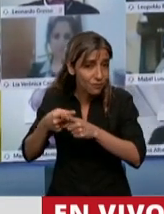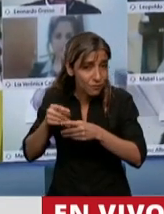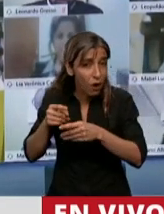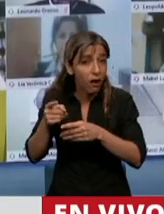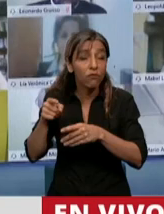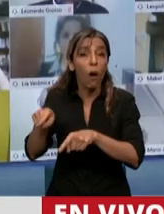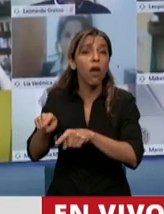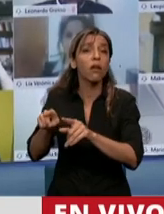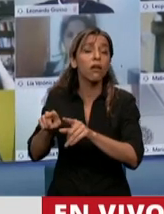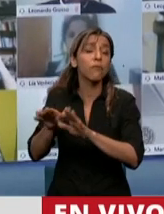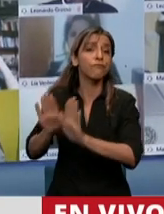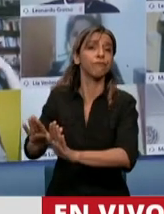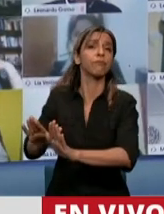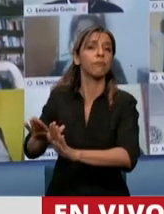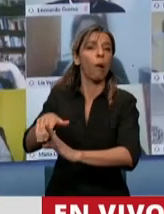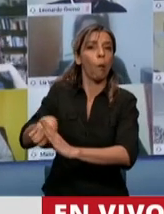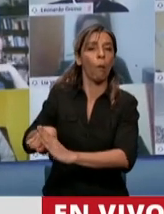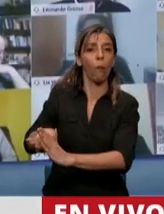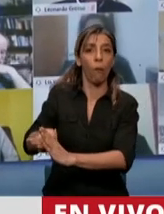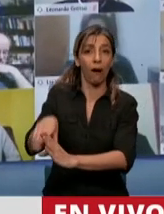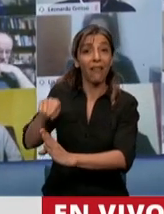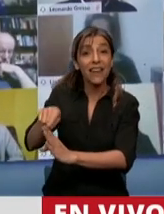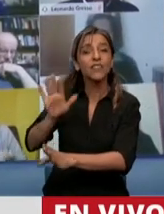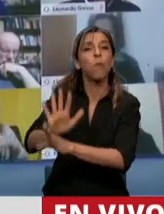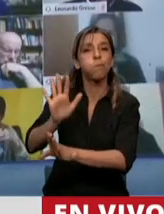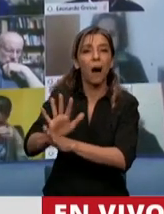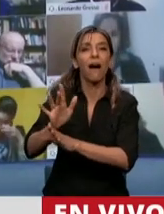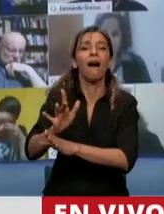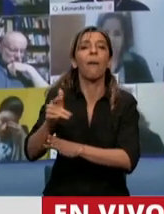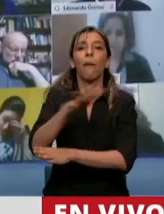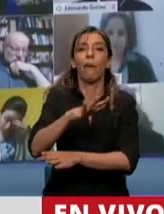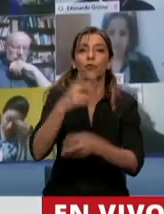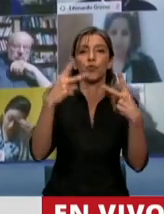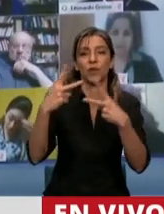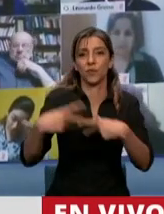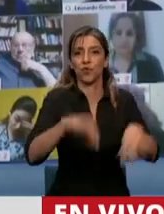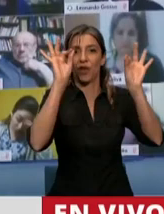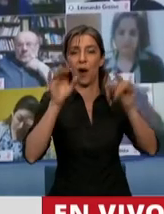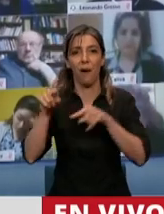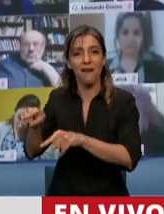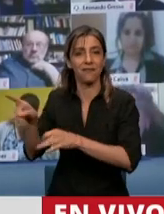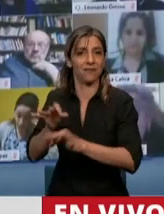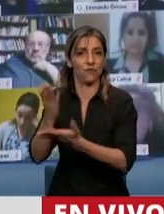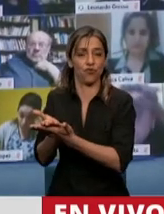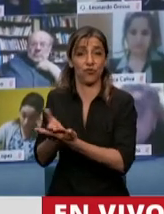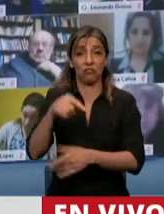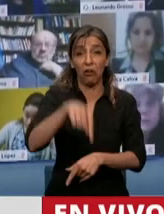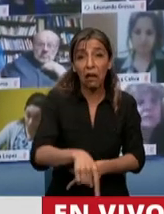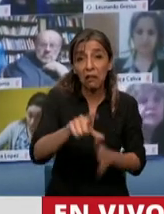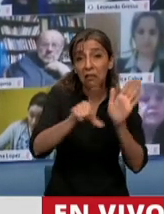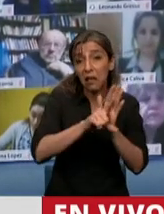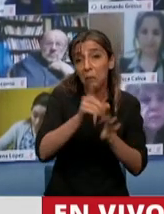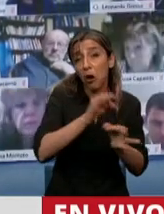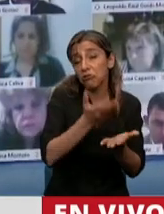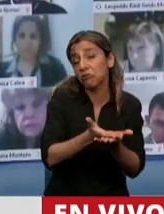verdaderamente sería el salvataje para el turismo y no esta zanahoria que se la muestran desde lejos y que realmente lo que va a hacer